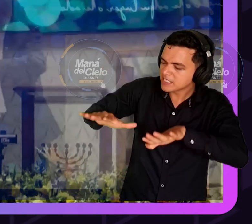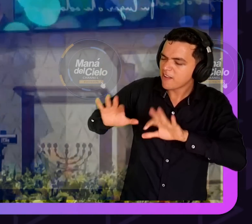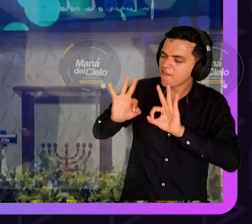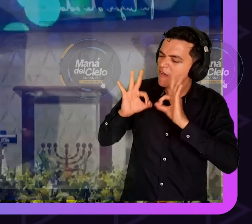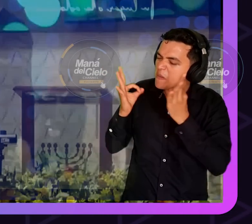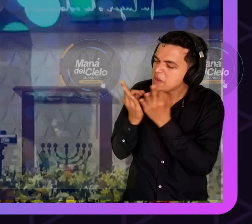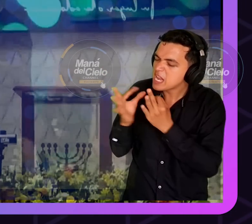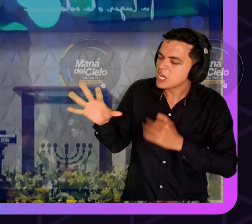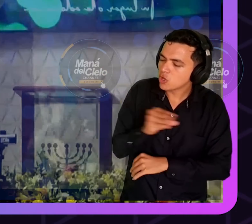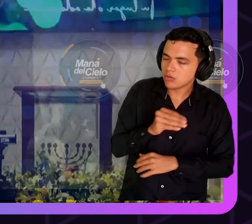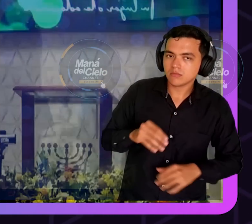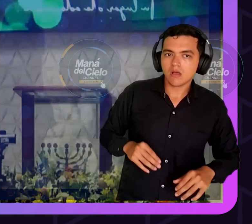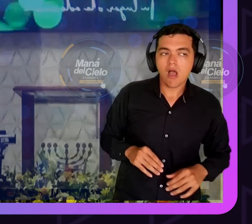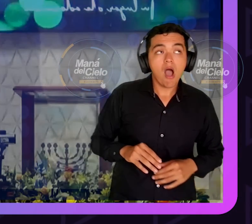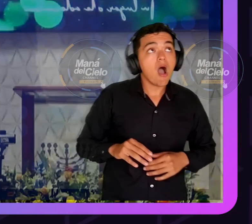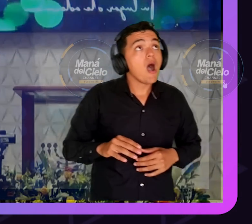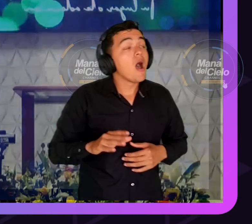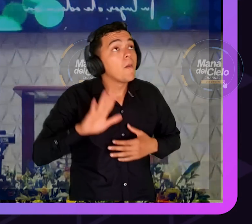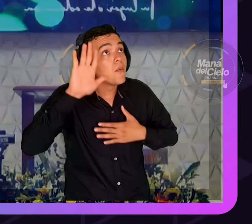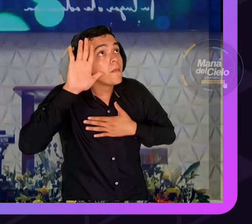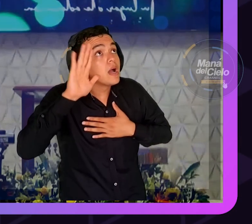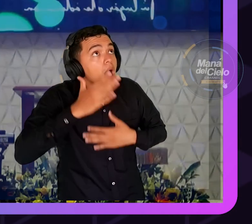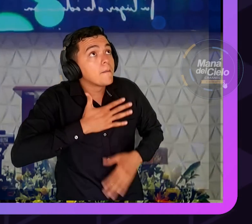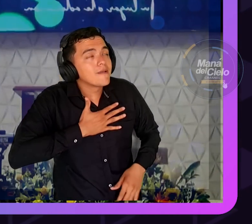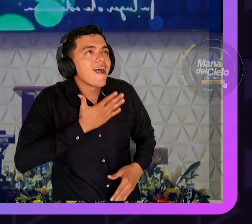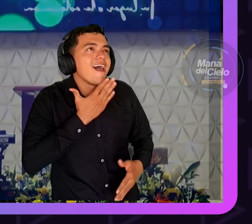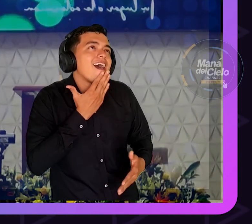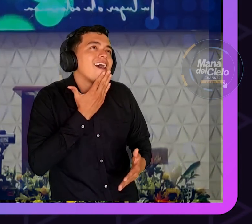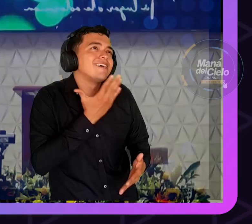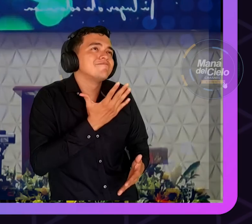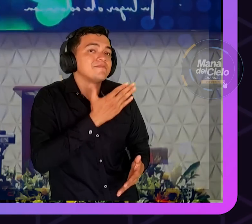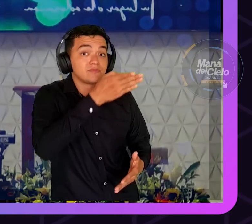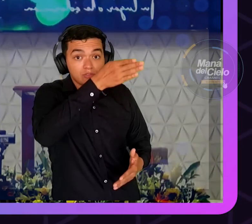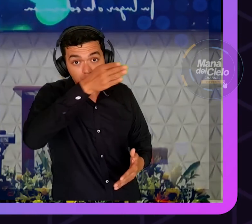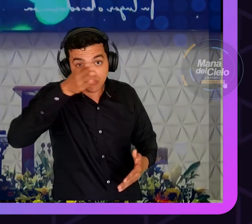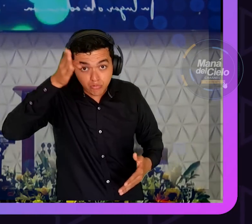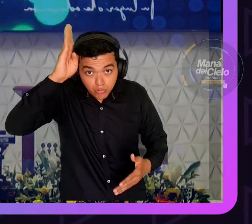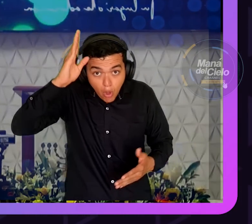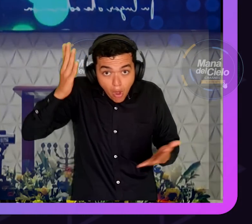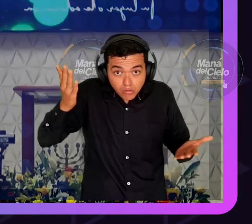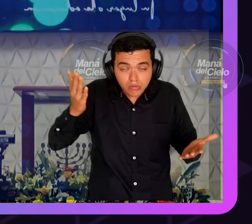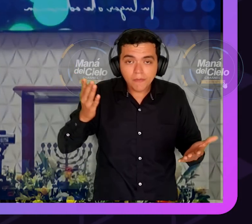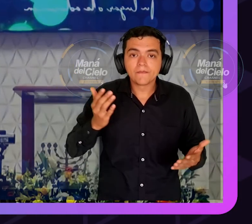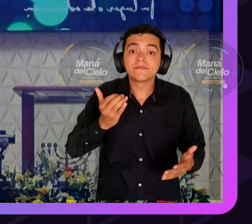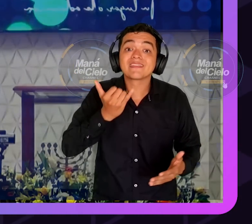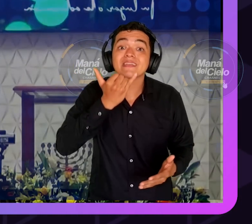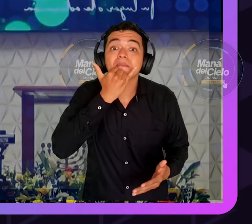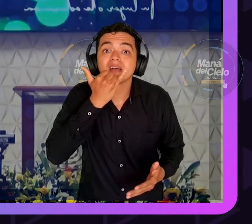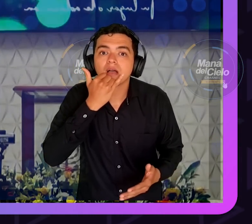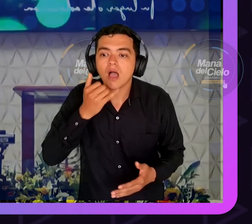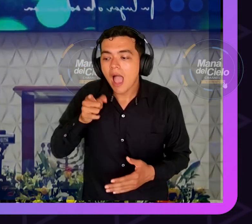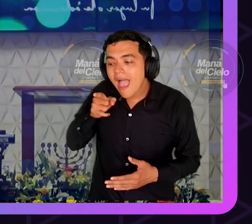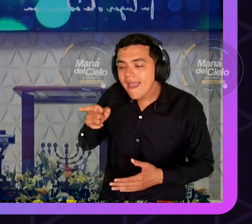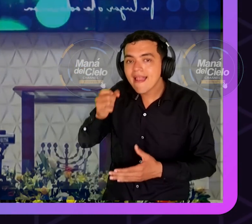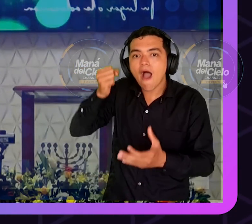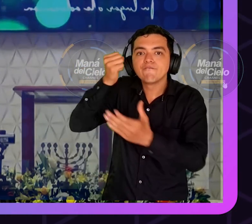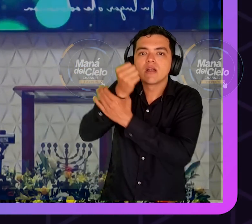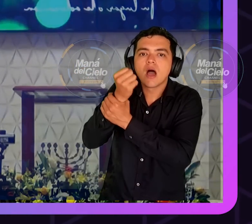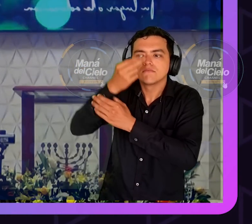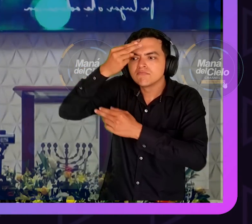develar la Escritura y cuando tú lees Daniel si lo estudias con calma apuntas las fechas